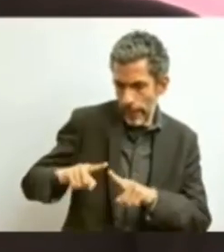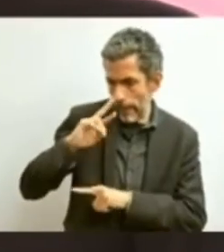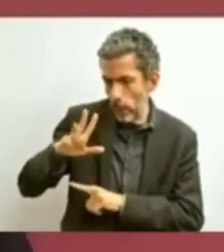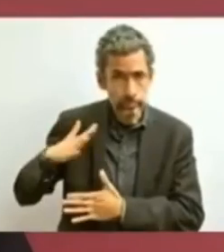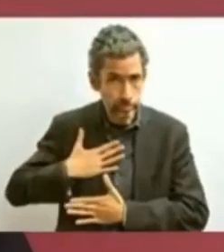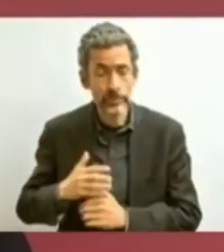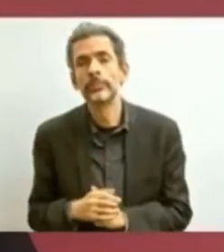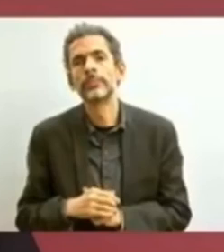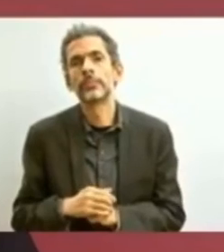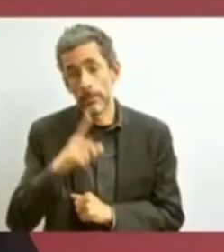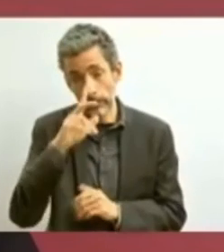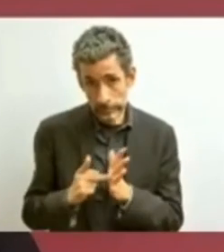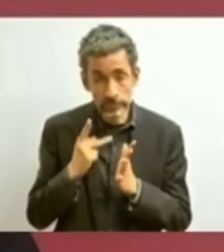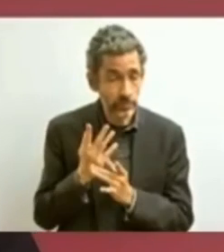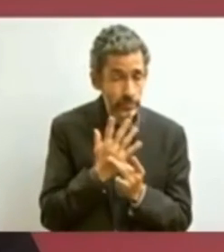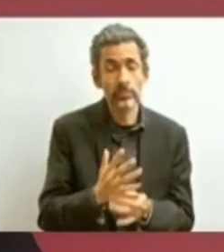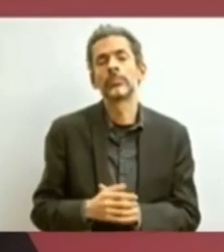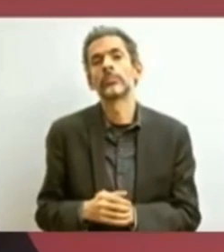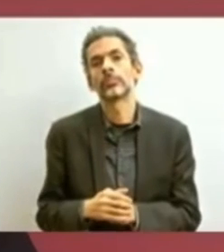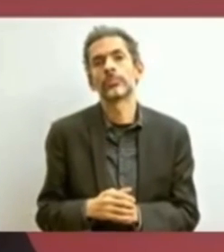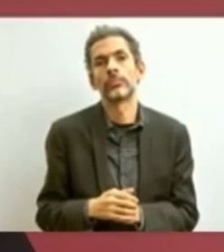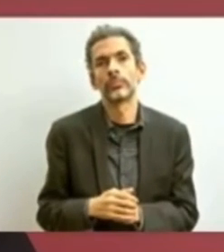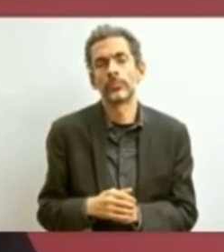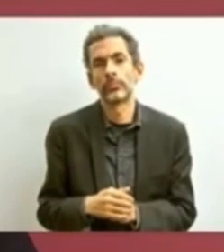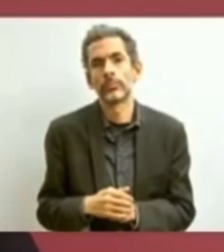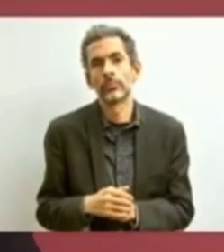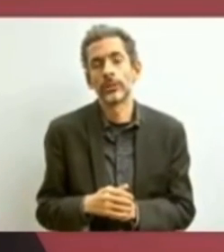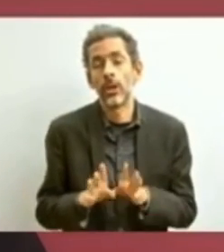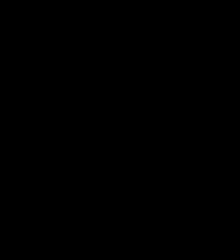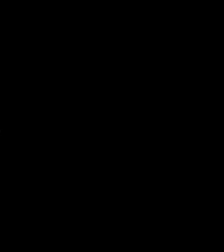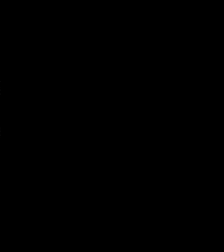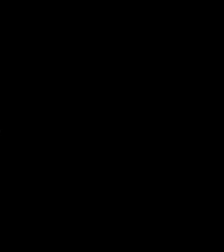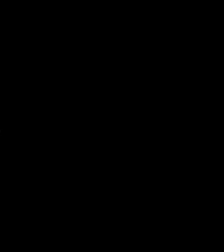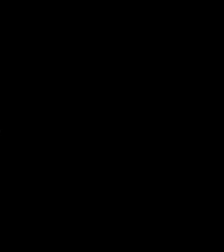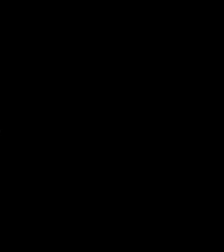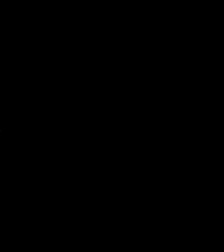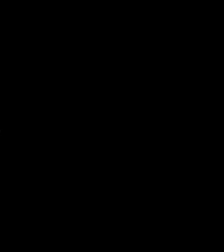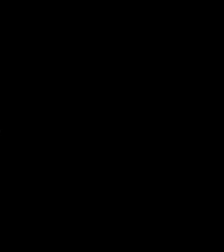repito, no deben de darse comparaciones.